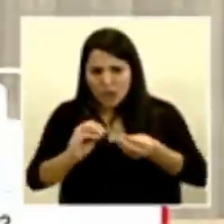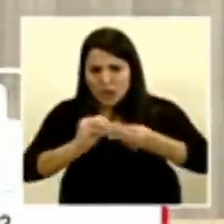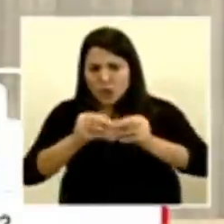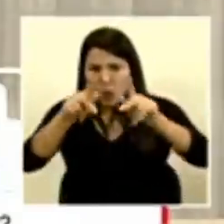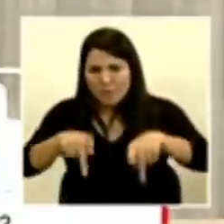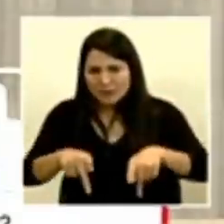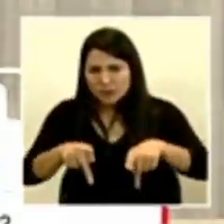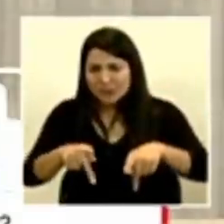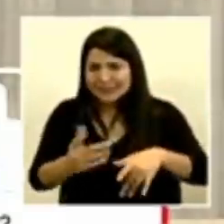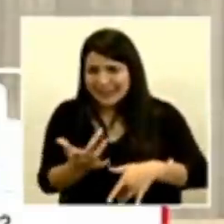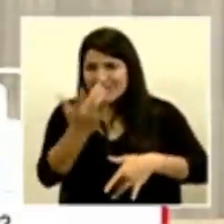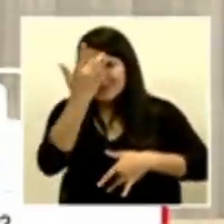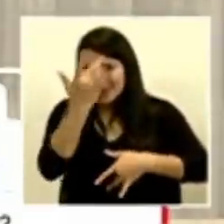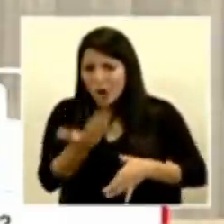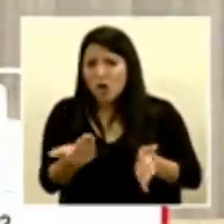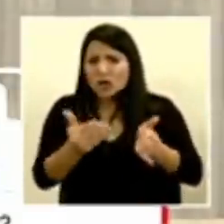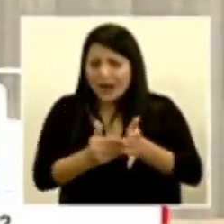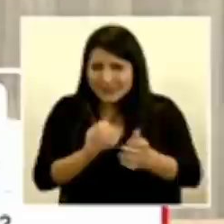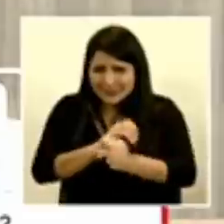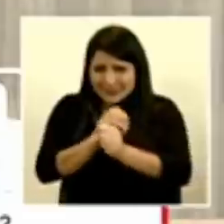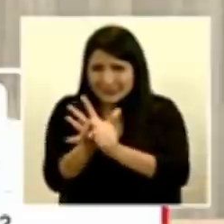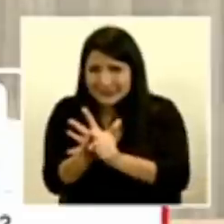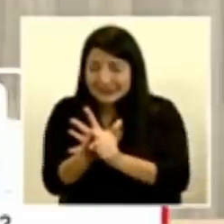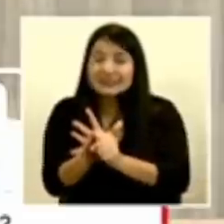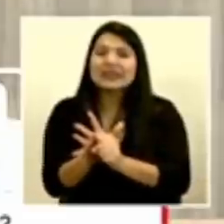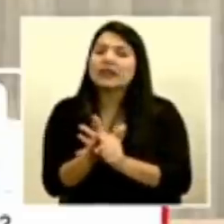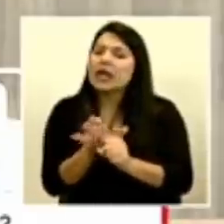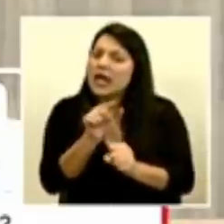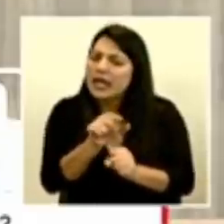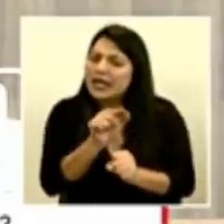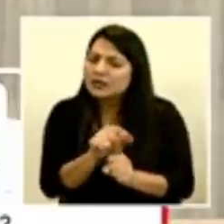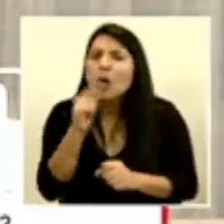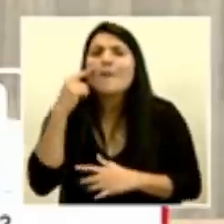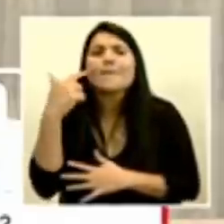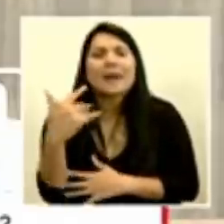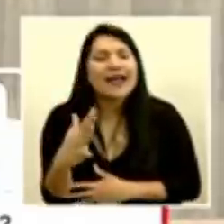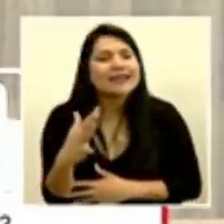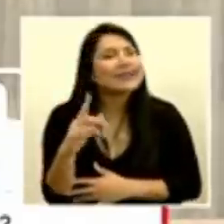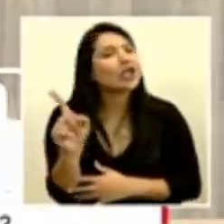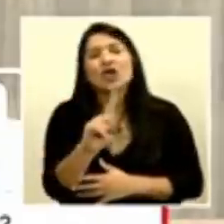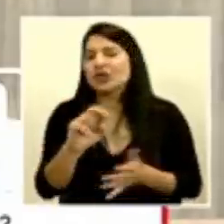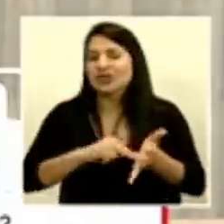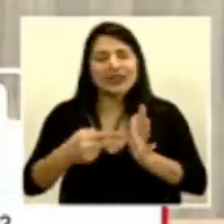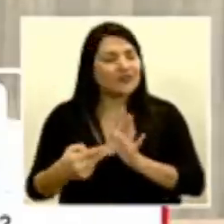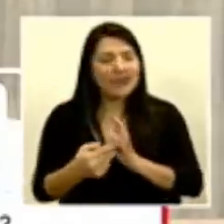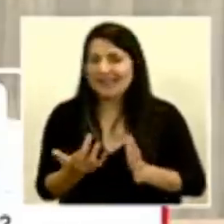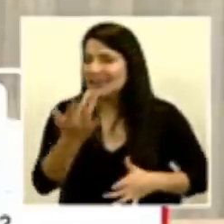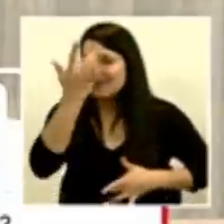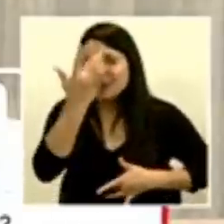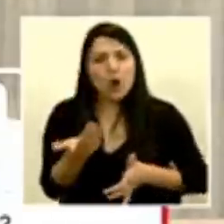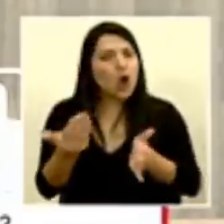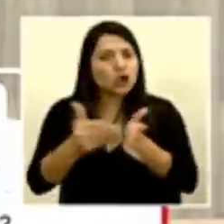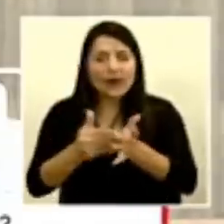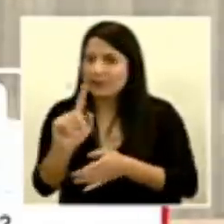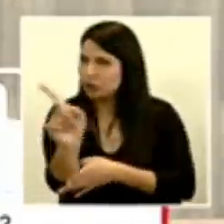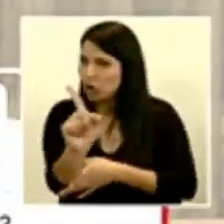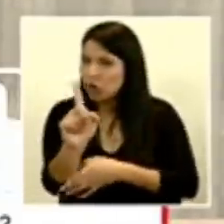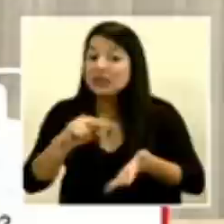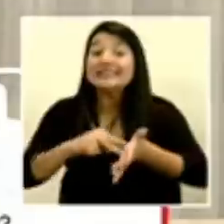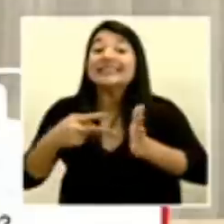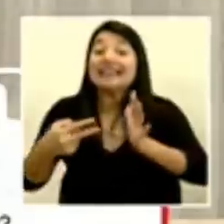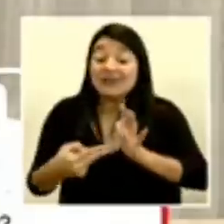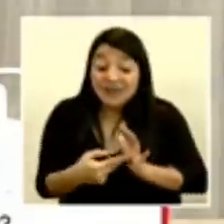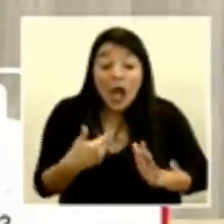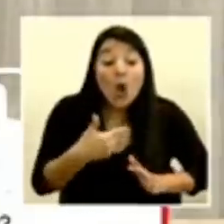lo que se ha determinado en muchos de ellos más bien es que es un asunto de muestra, de laboratorio, de resultados que se reporta, que ha sido